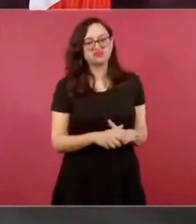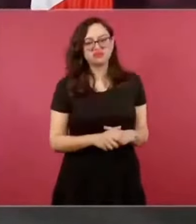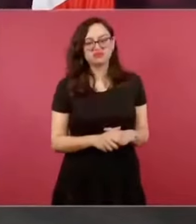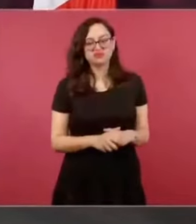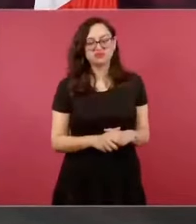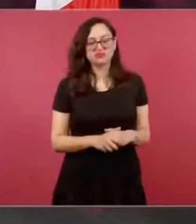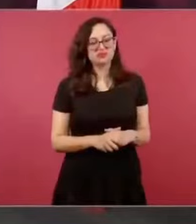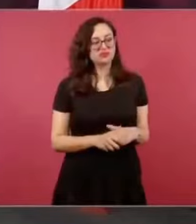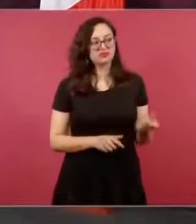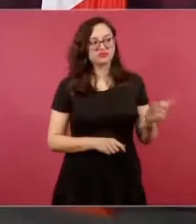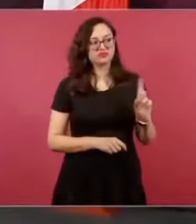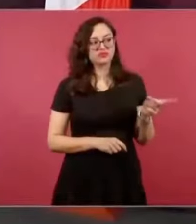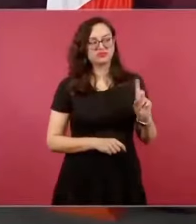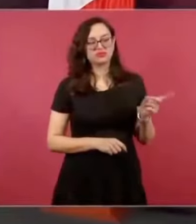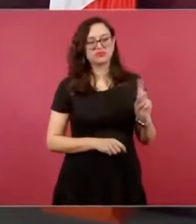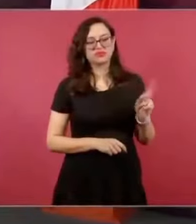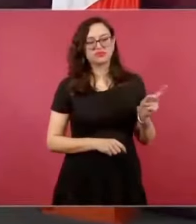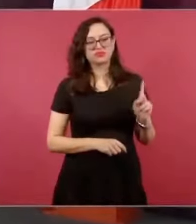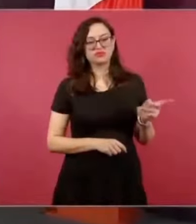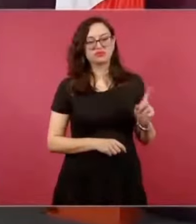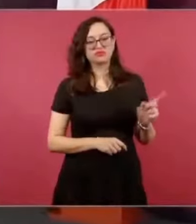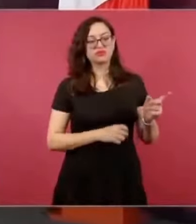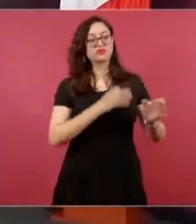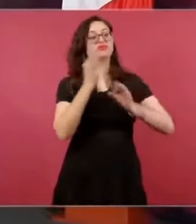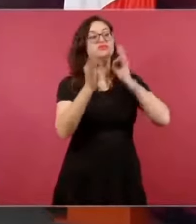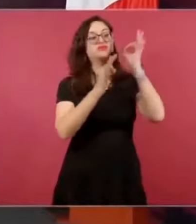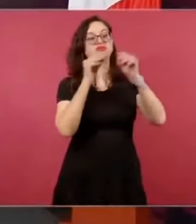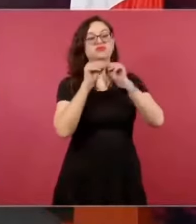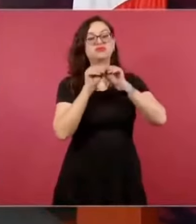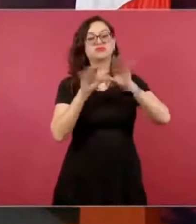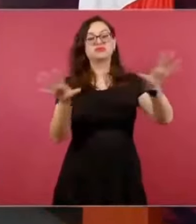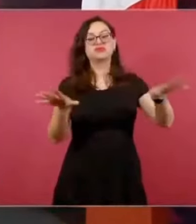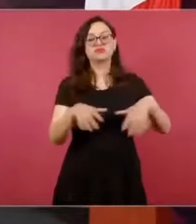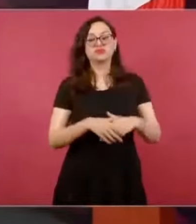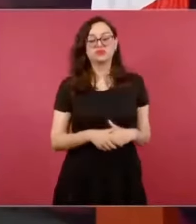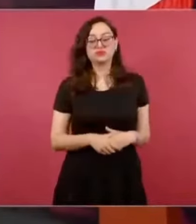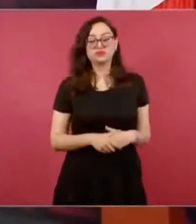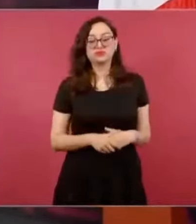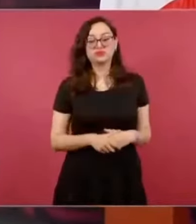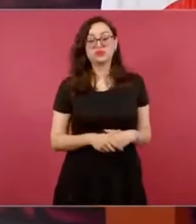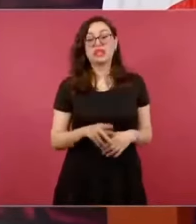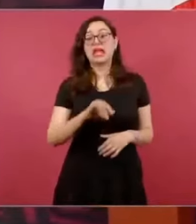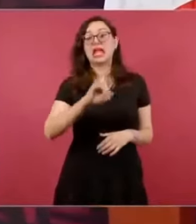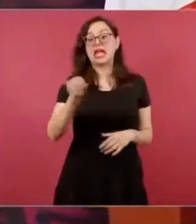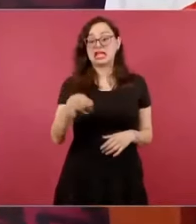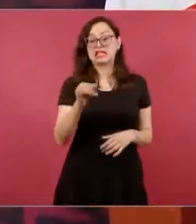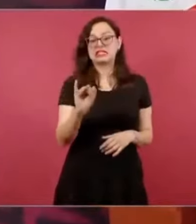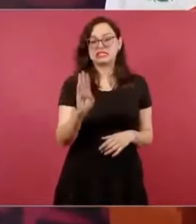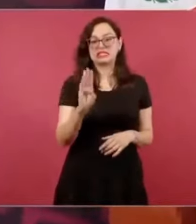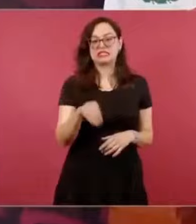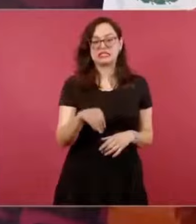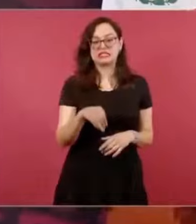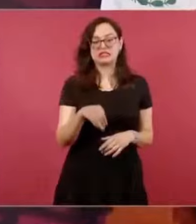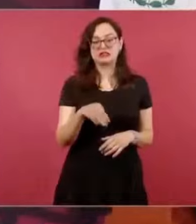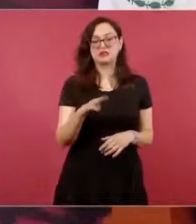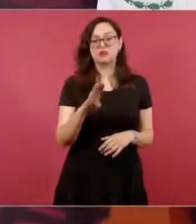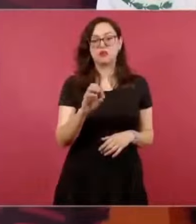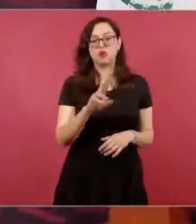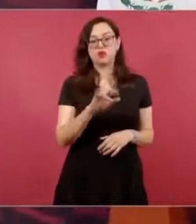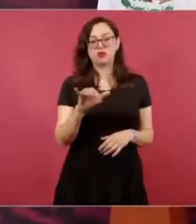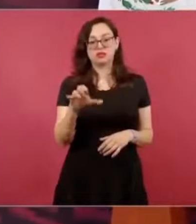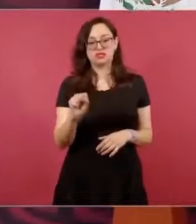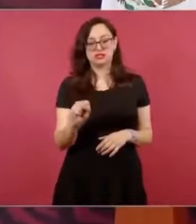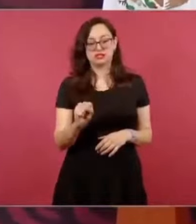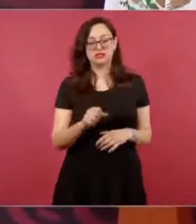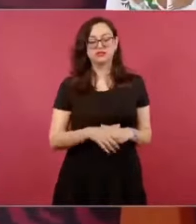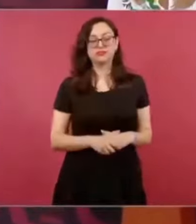No, el publicista. Dick Morris. Dick Morris. Dick Morris. Y